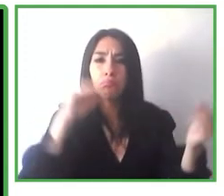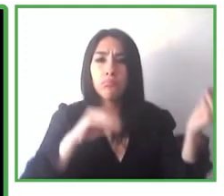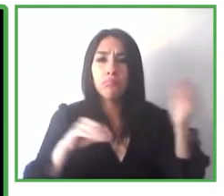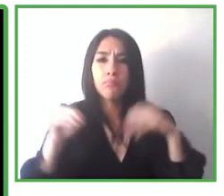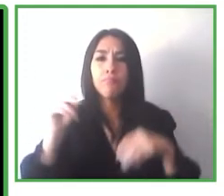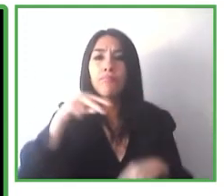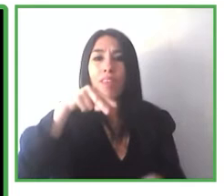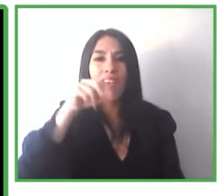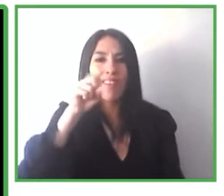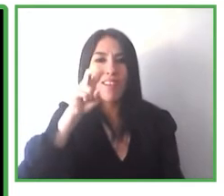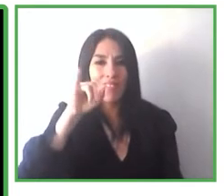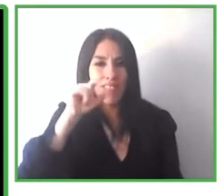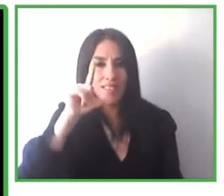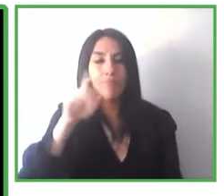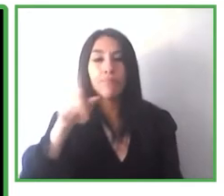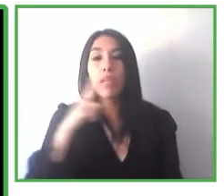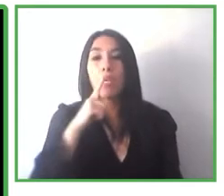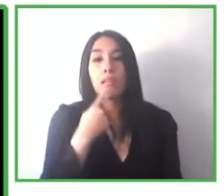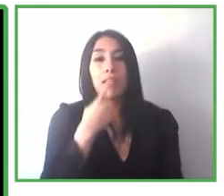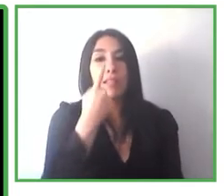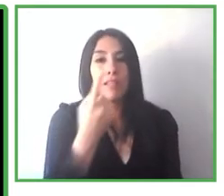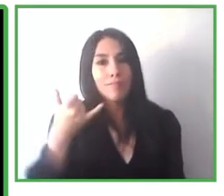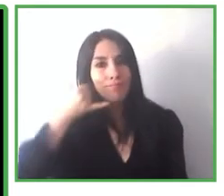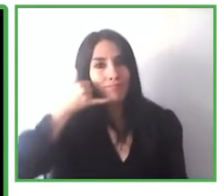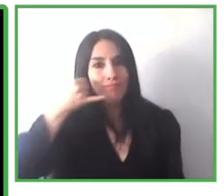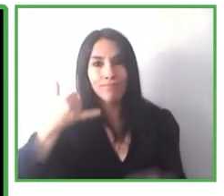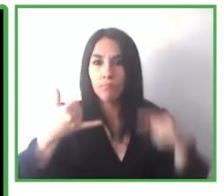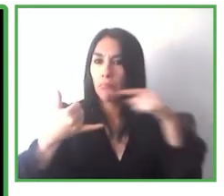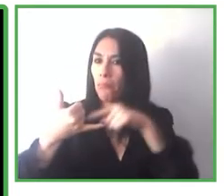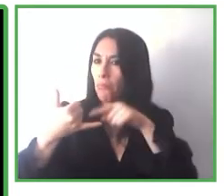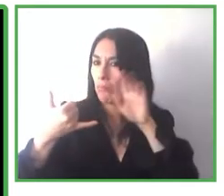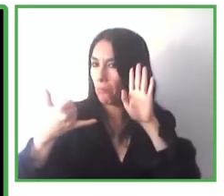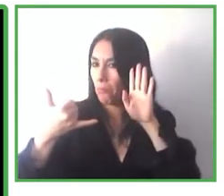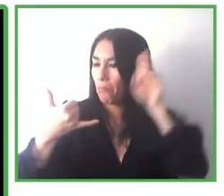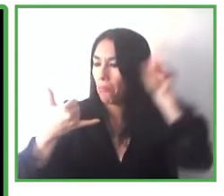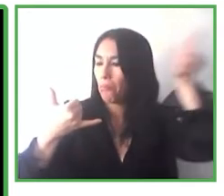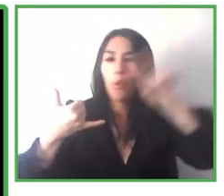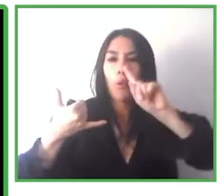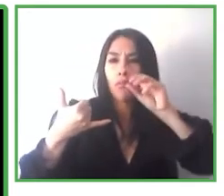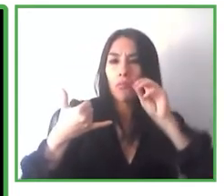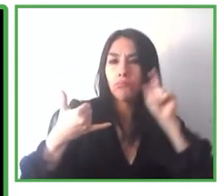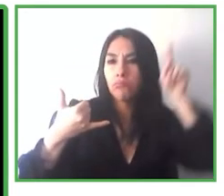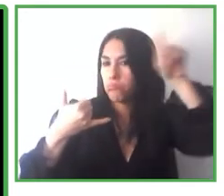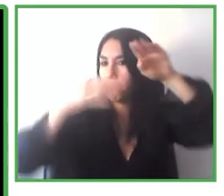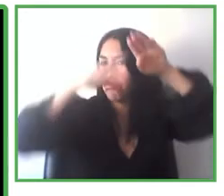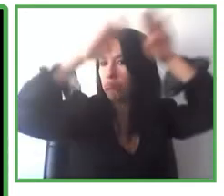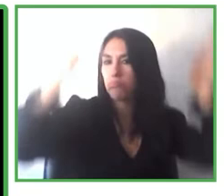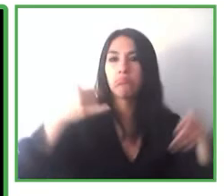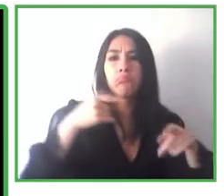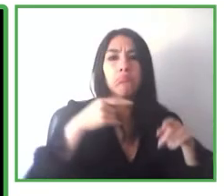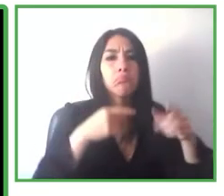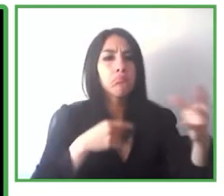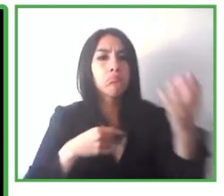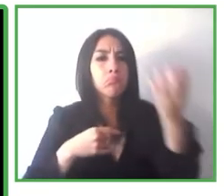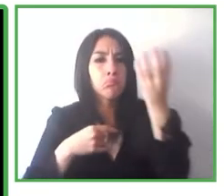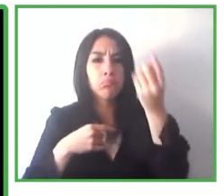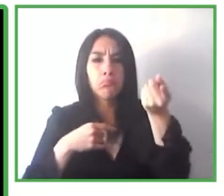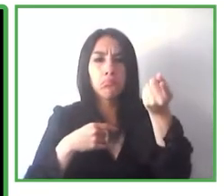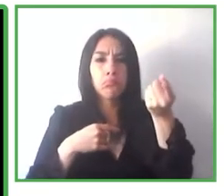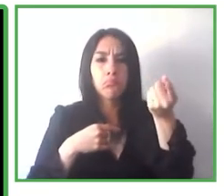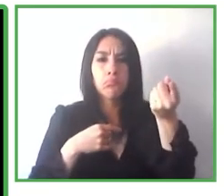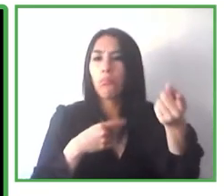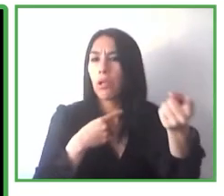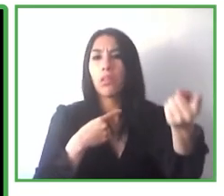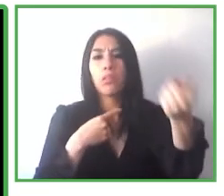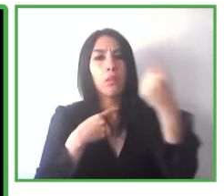viva el pelo lienzo pionero de las grandes obras que romieron sin conocer exactamente donde se encuentra la posición el usuario recibe una información